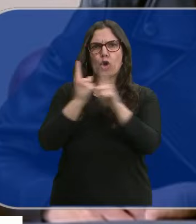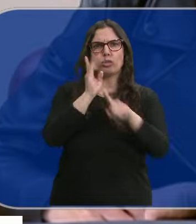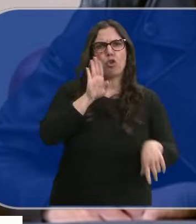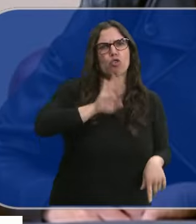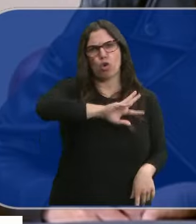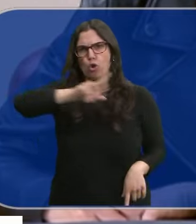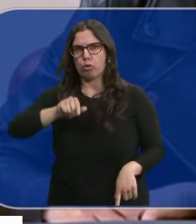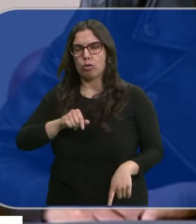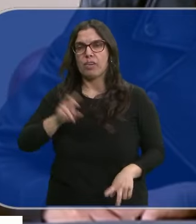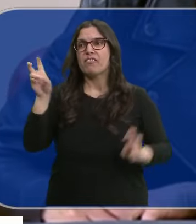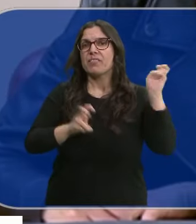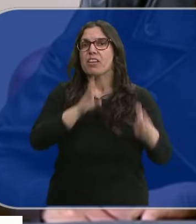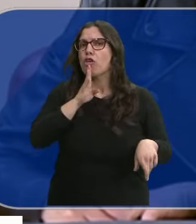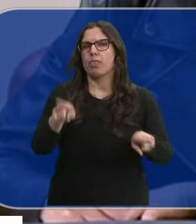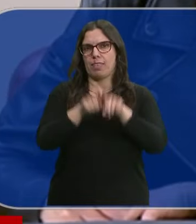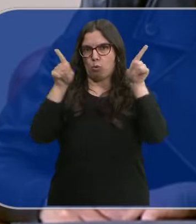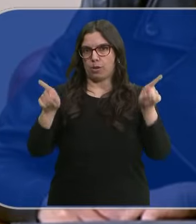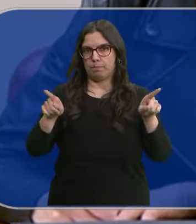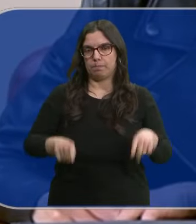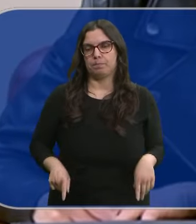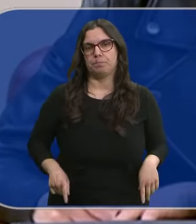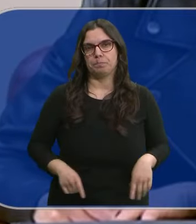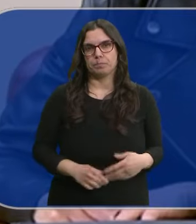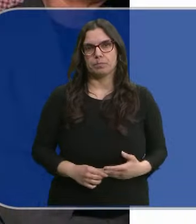corrupción. Venga esta de donde venga.